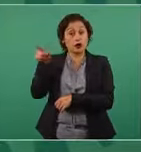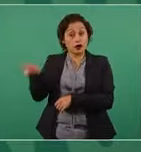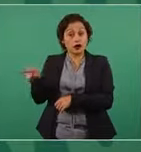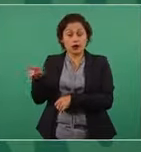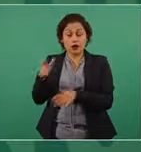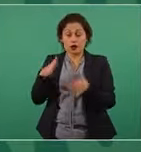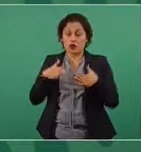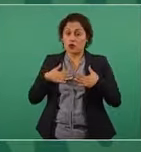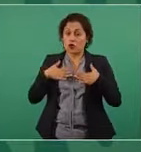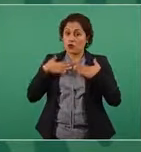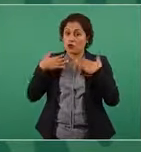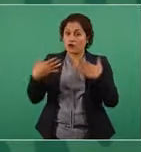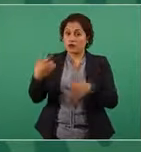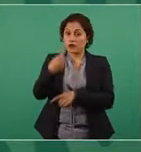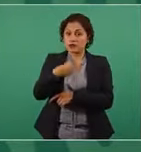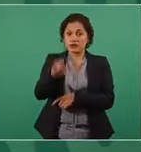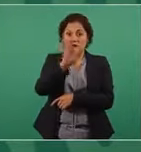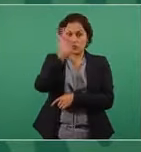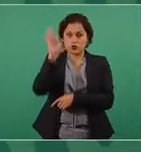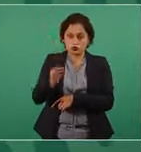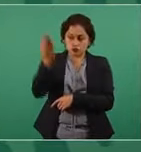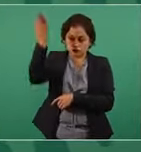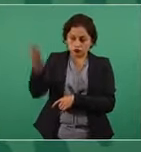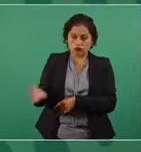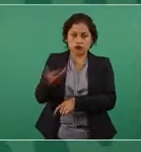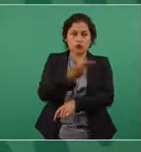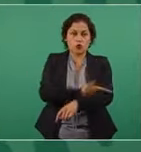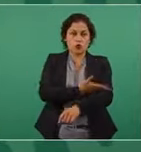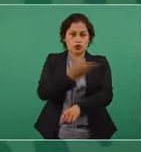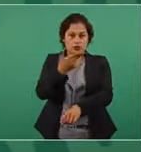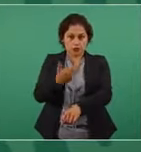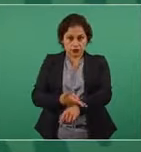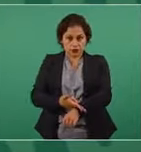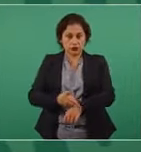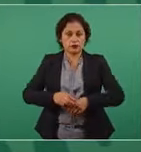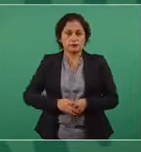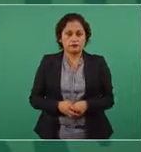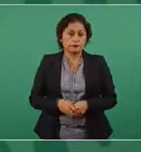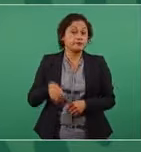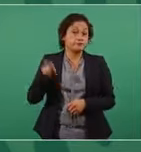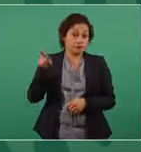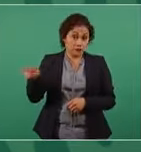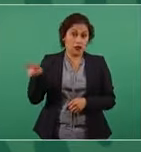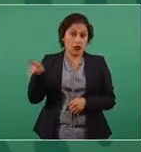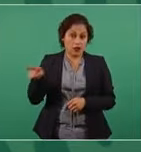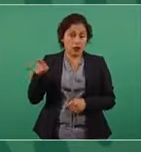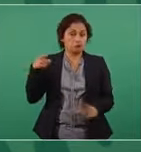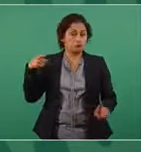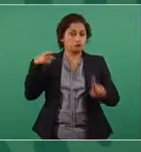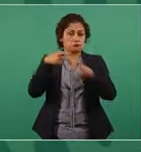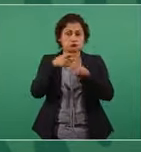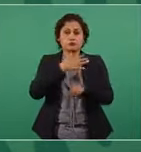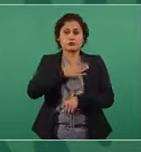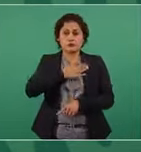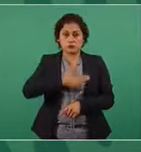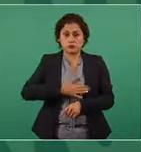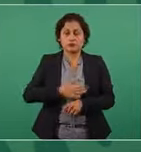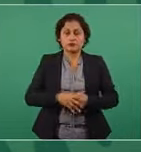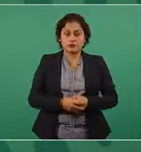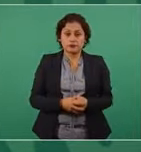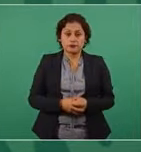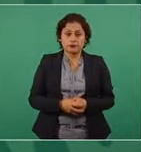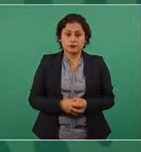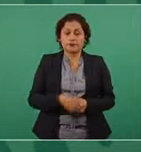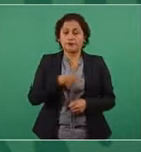por su honestidad y él es partidario de la justicia le